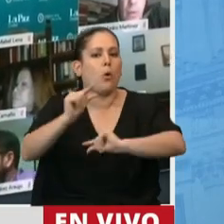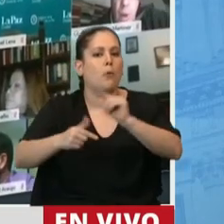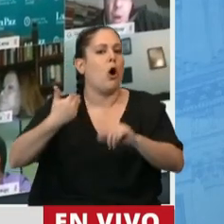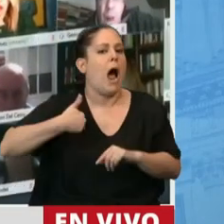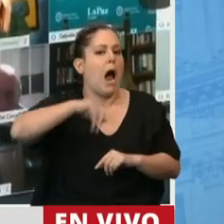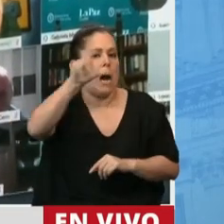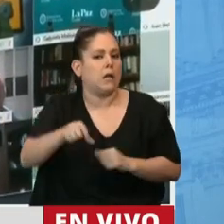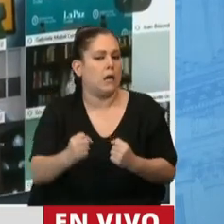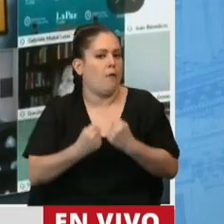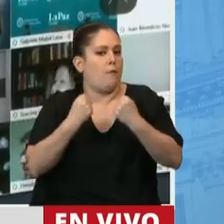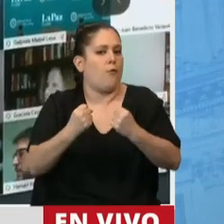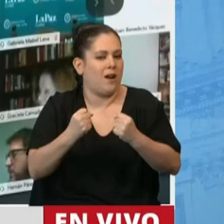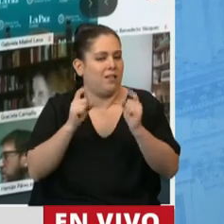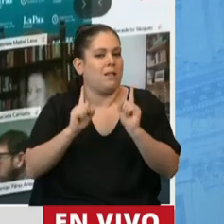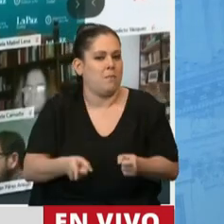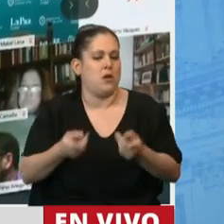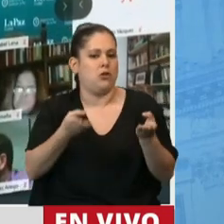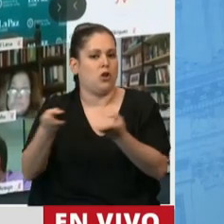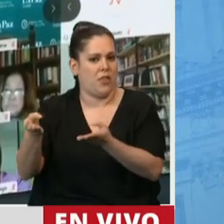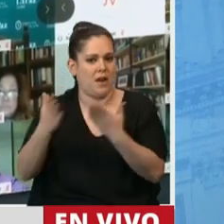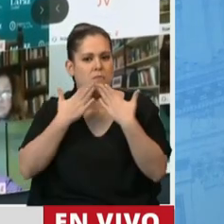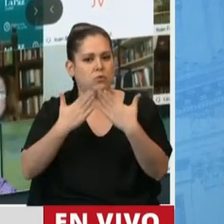fuerte y solidaria de la que hablamos. Muchas gracias.